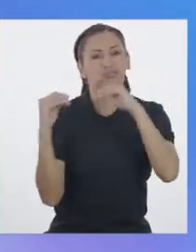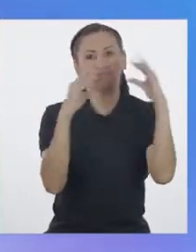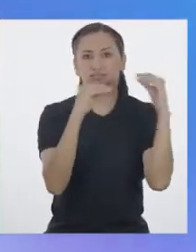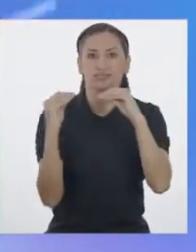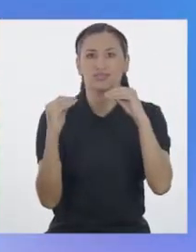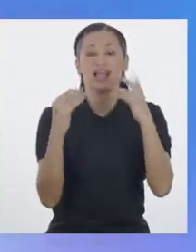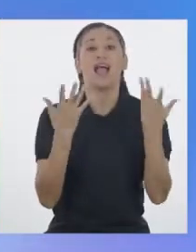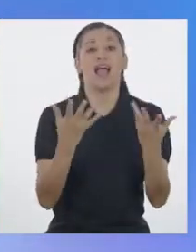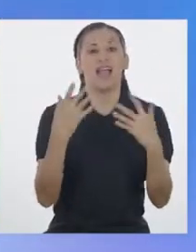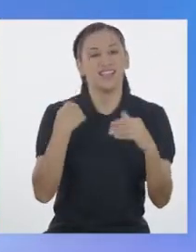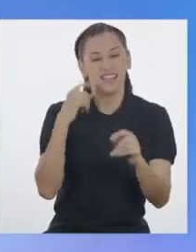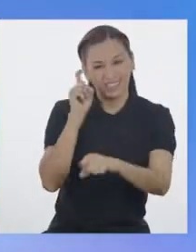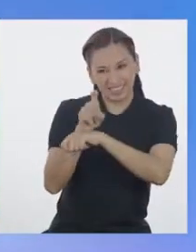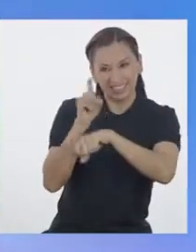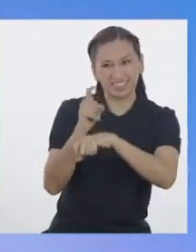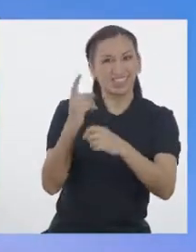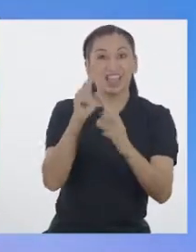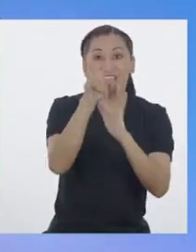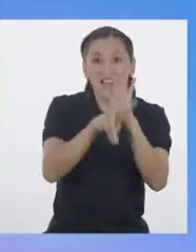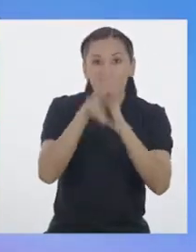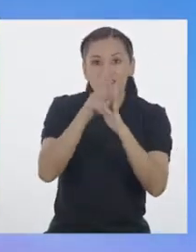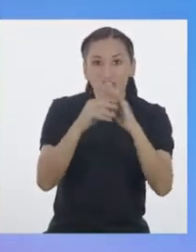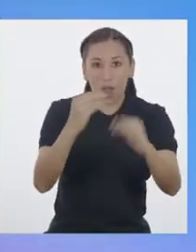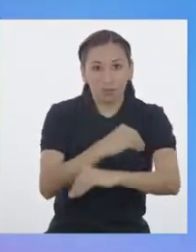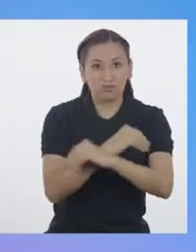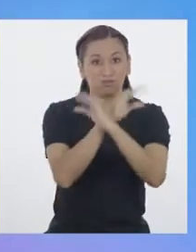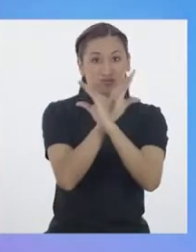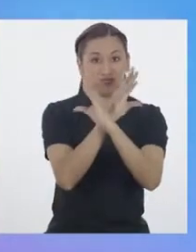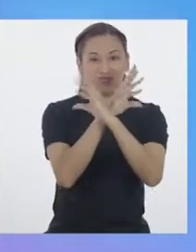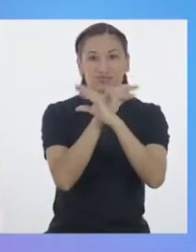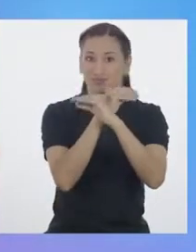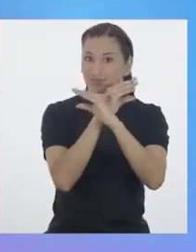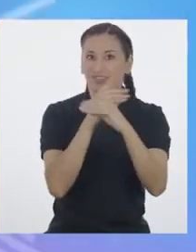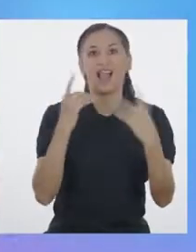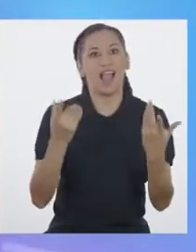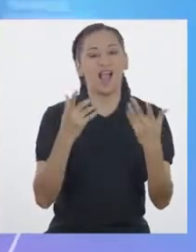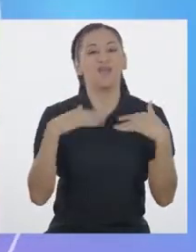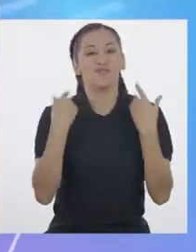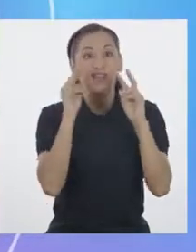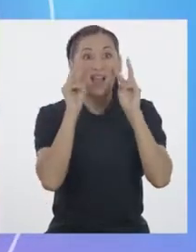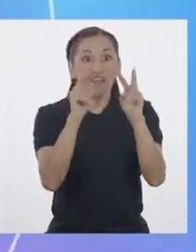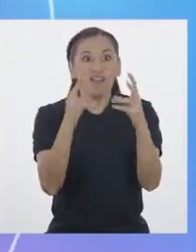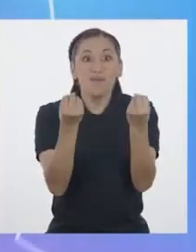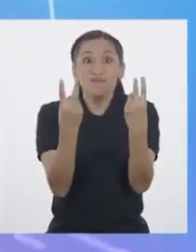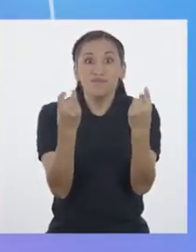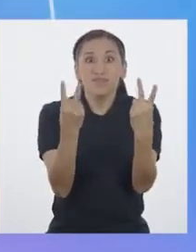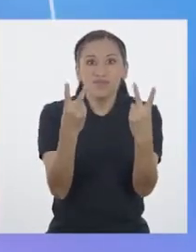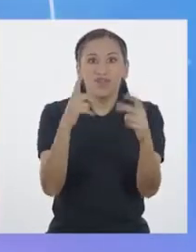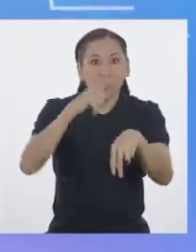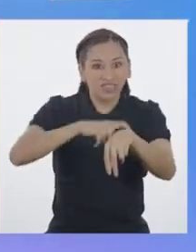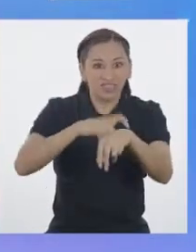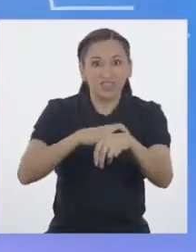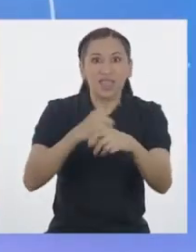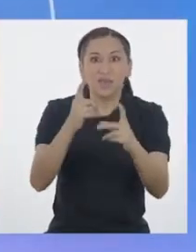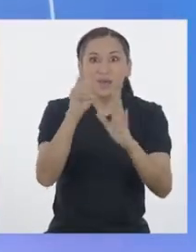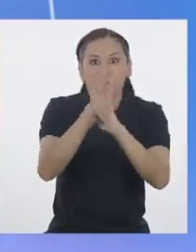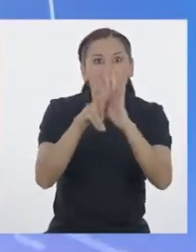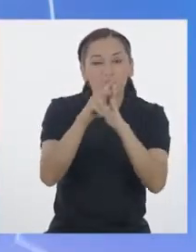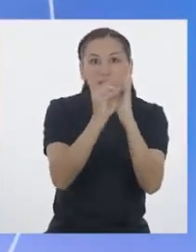Le enseñamos a hacer videollamadas y ahora puede verlos en tiempo real por videollamada.